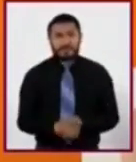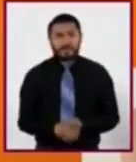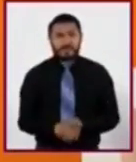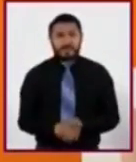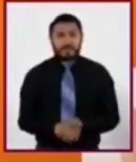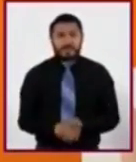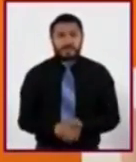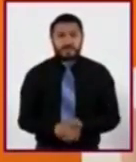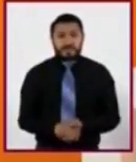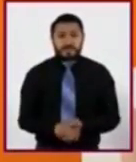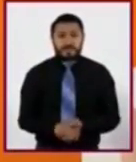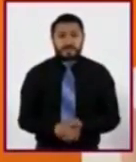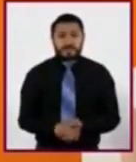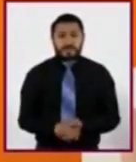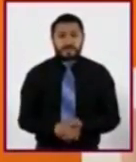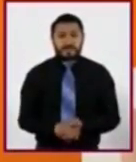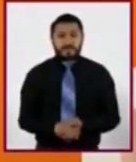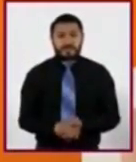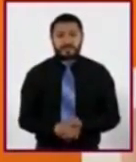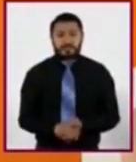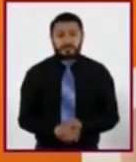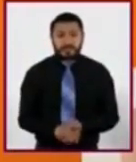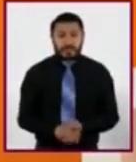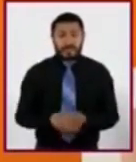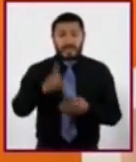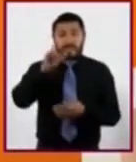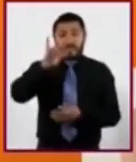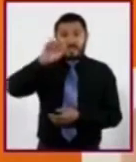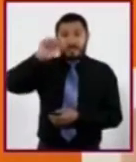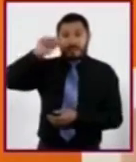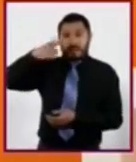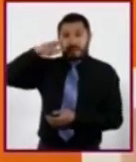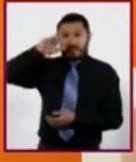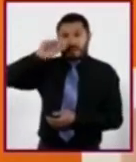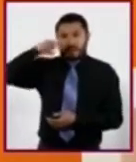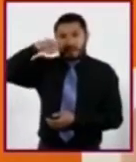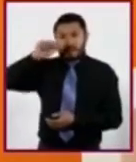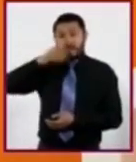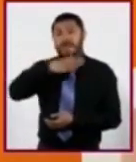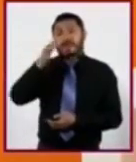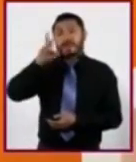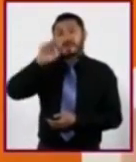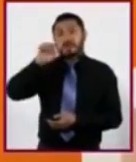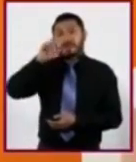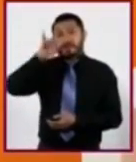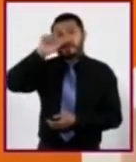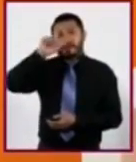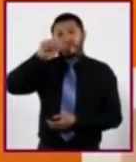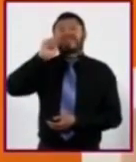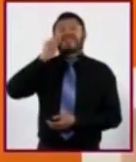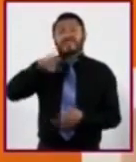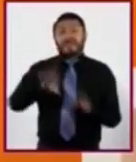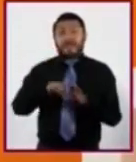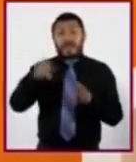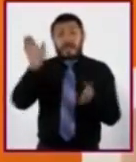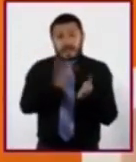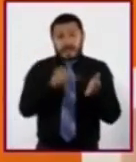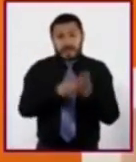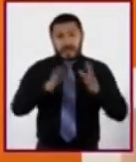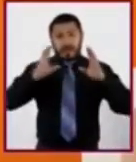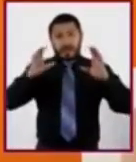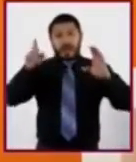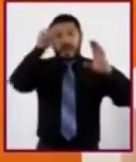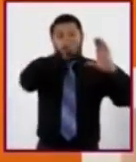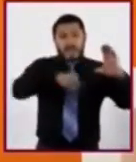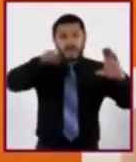Harán un diagrama radial. En una hoja dibujen un círculo al centro y